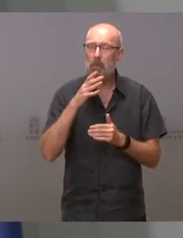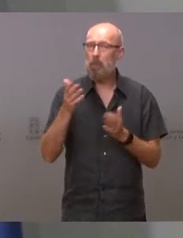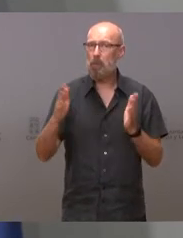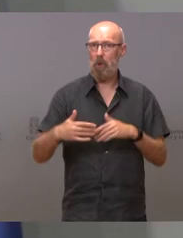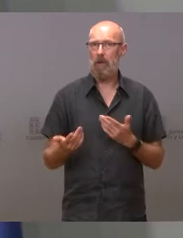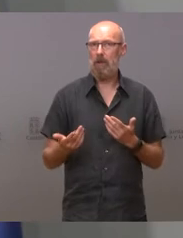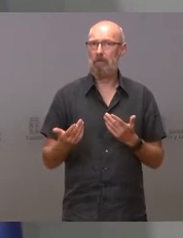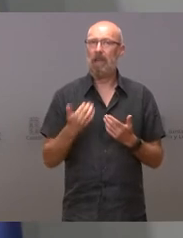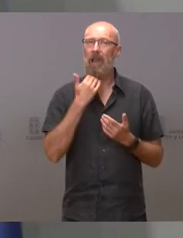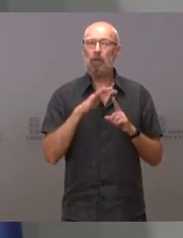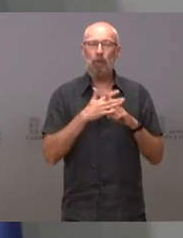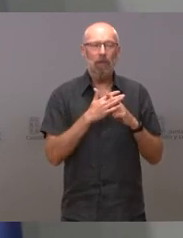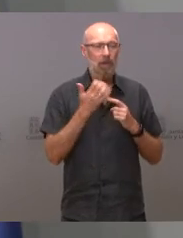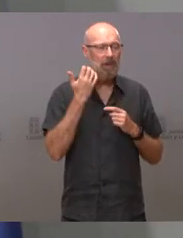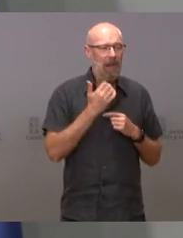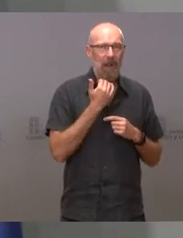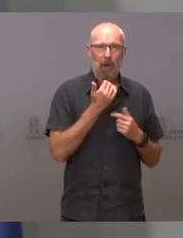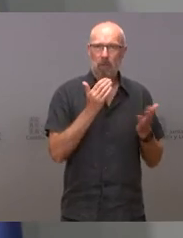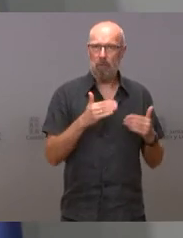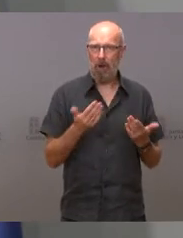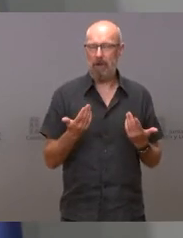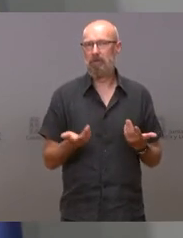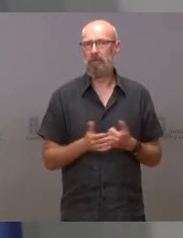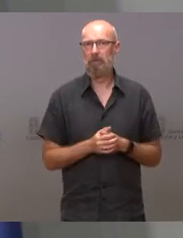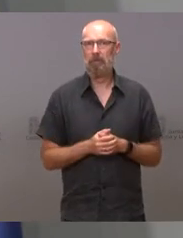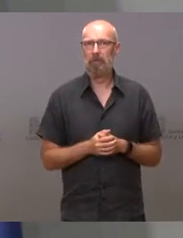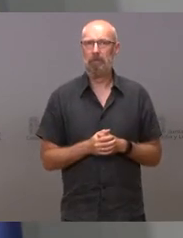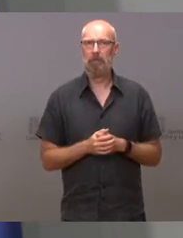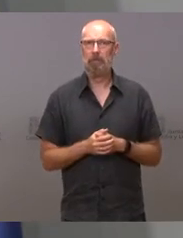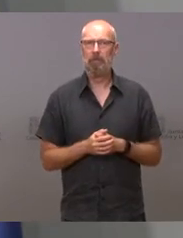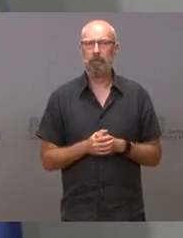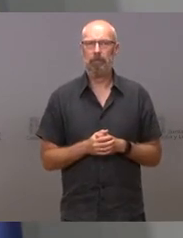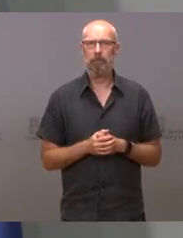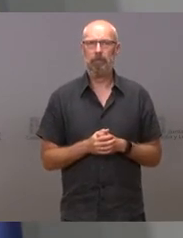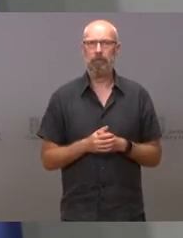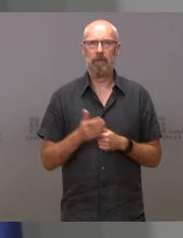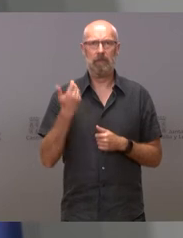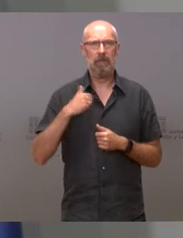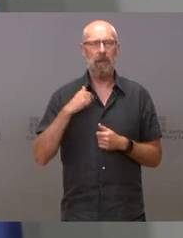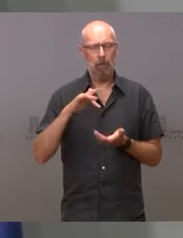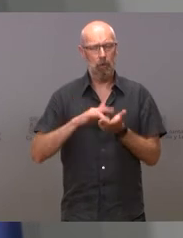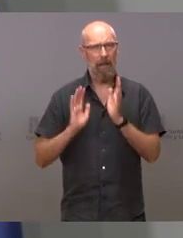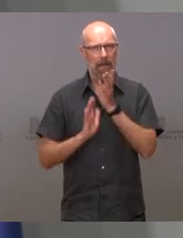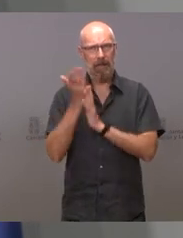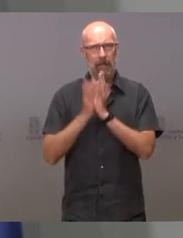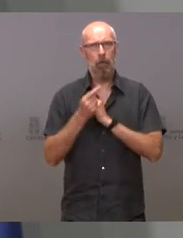extraño detrás de esto. Ya le insisto que a las 8.38 se declaró extinguido el incendio